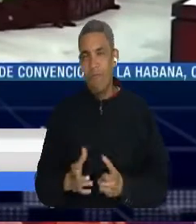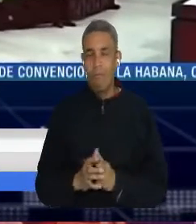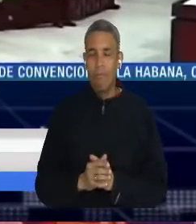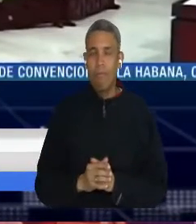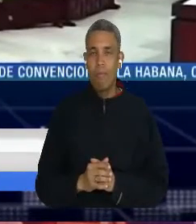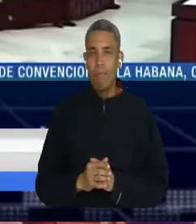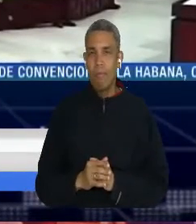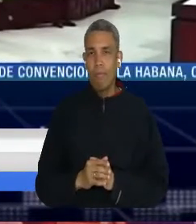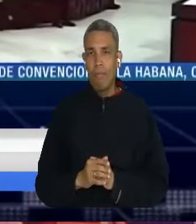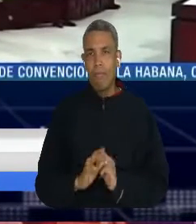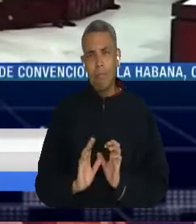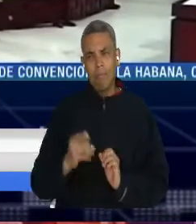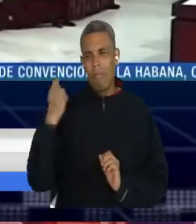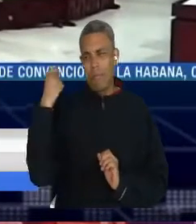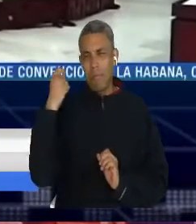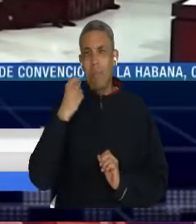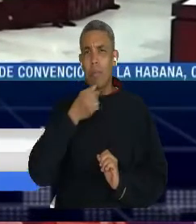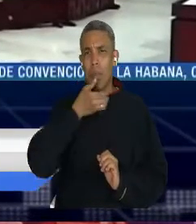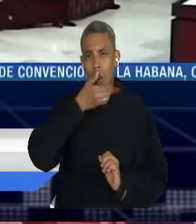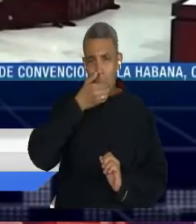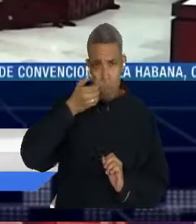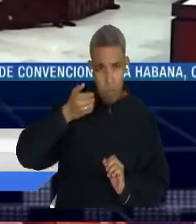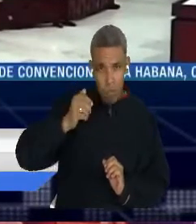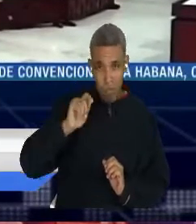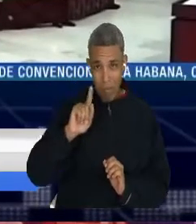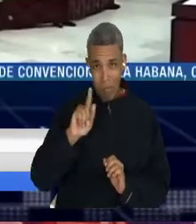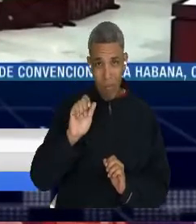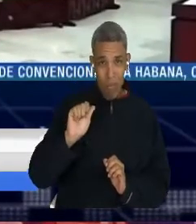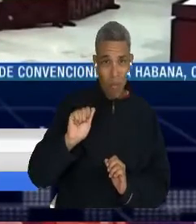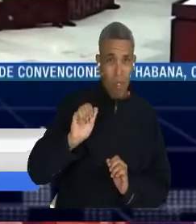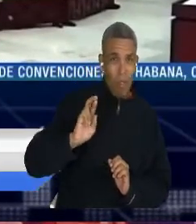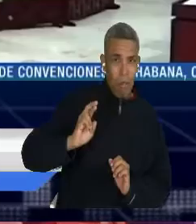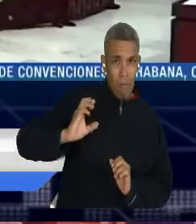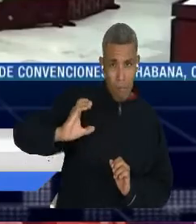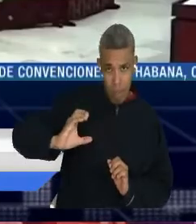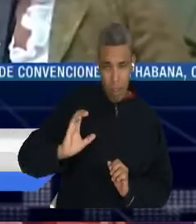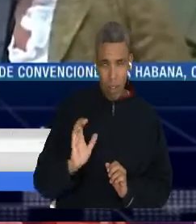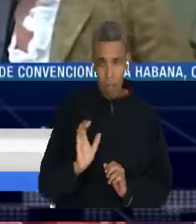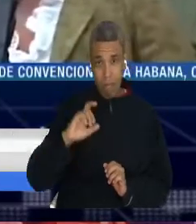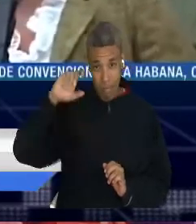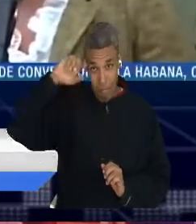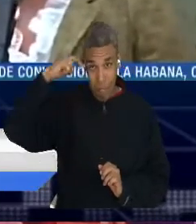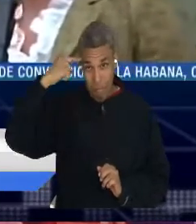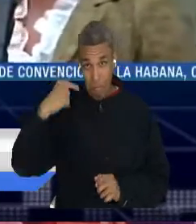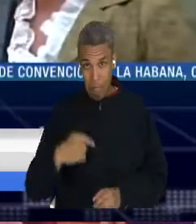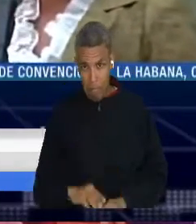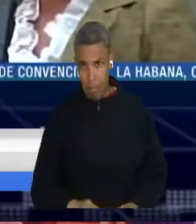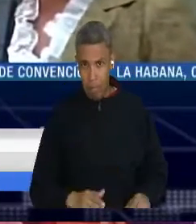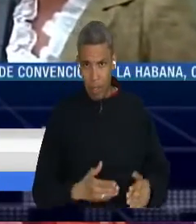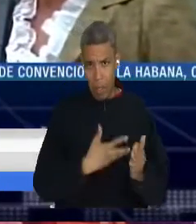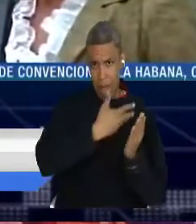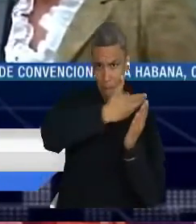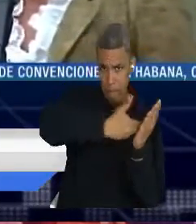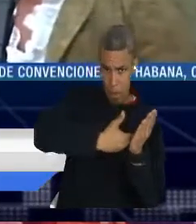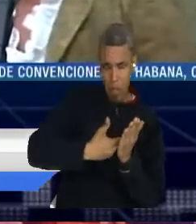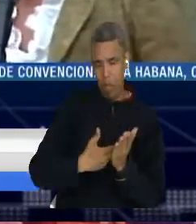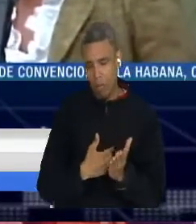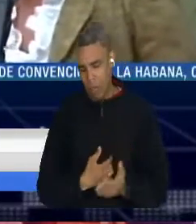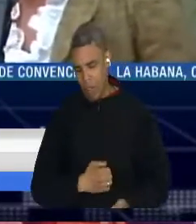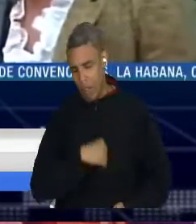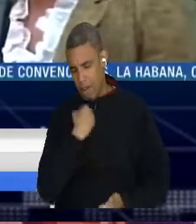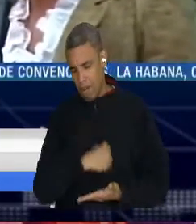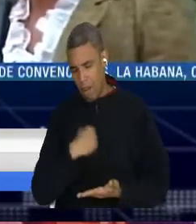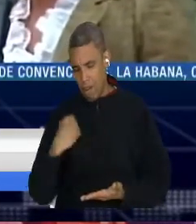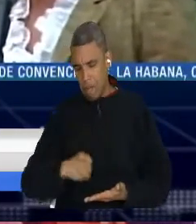ejemplo con una guerrilla que es la guerrilla de las FARC que es posible establecer un cese bilateral al fuego. Independiente de las